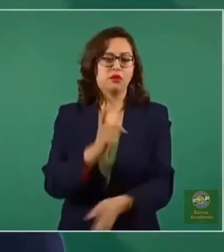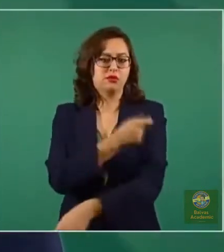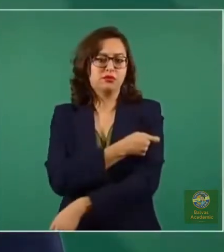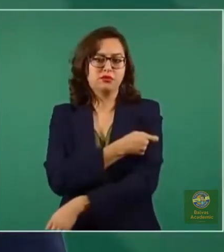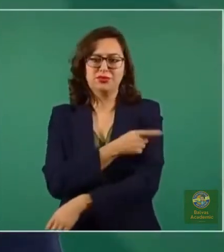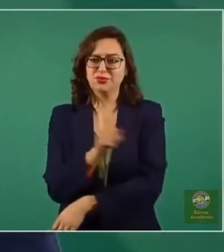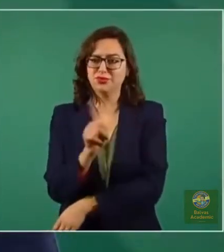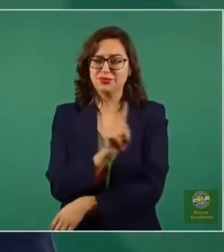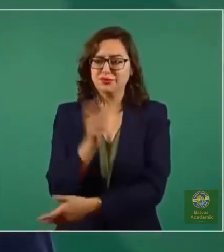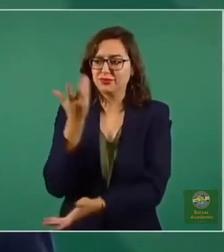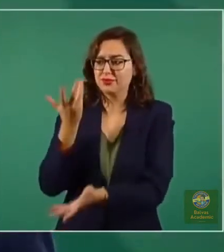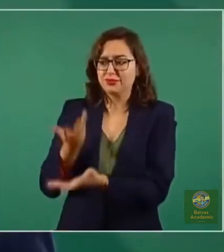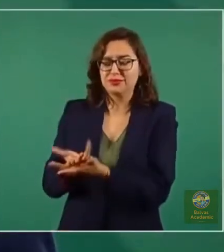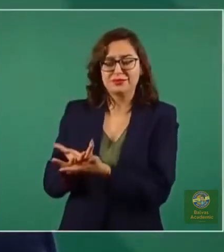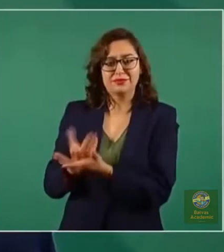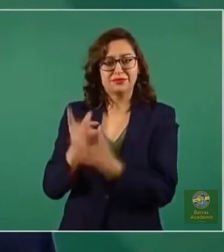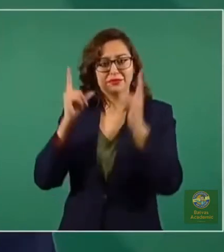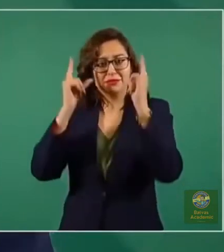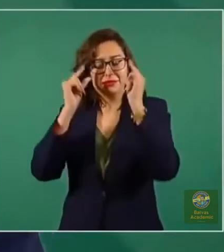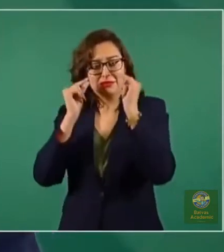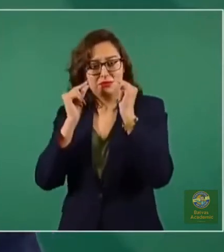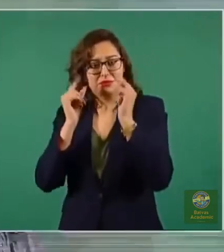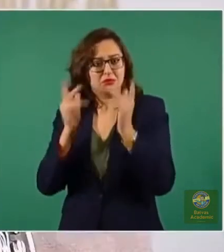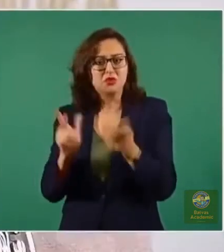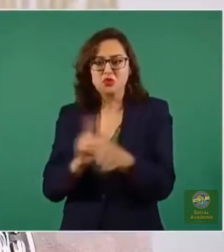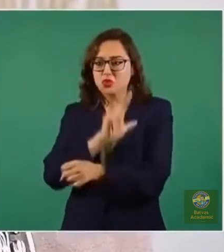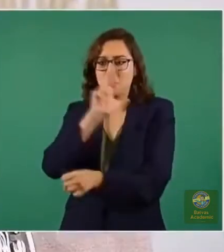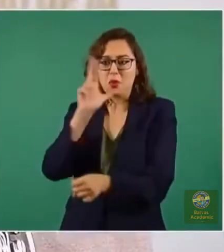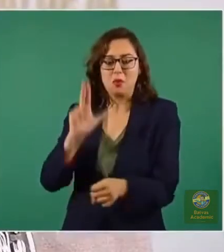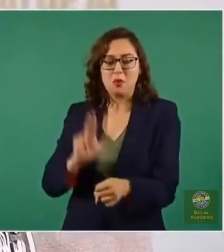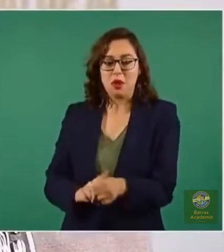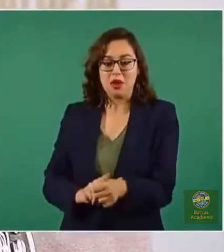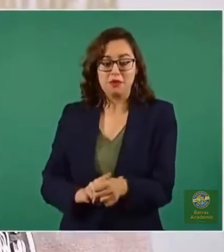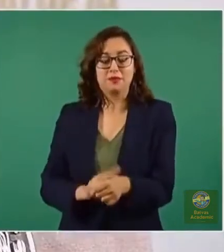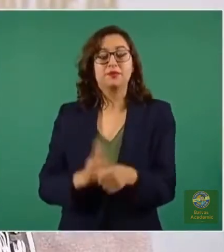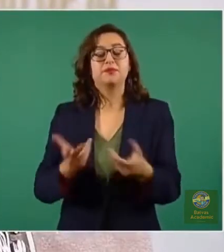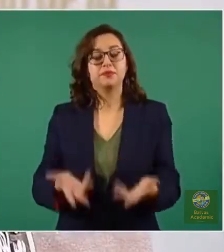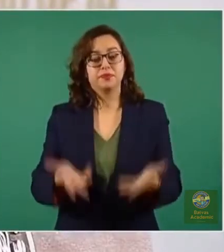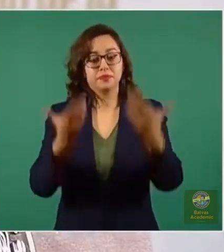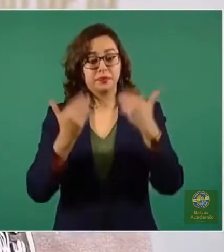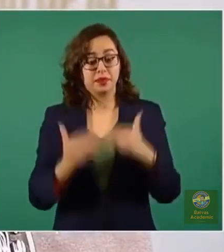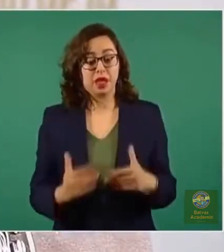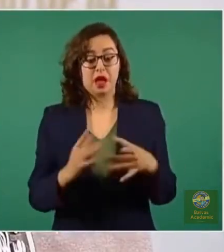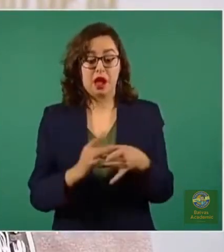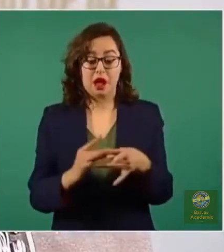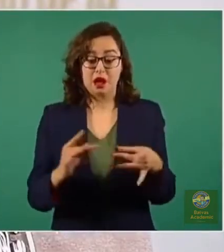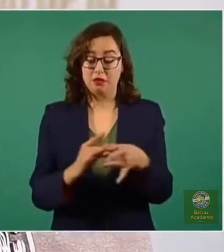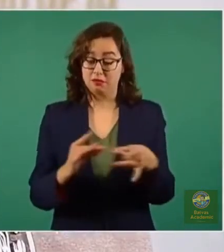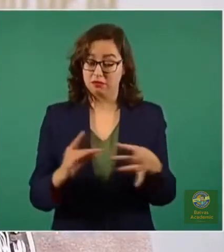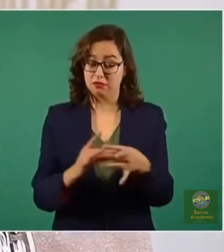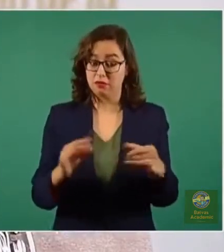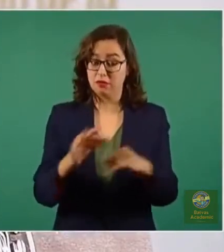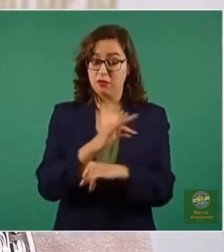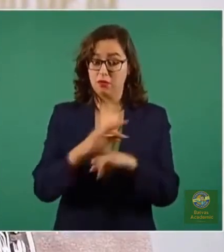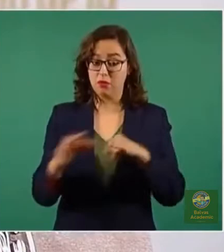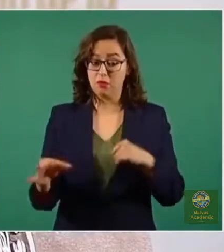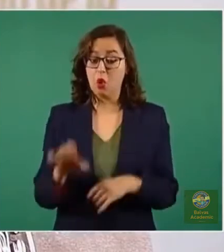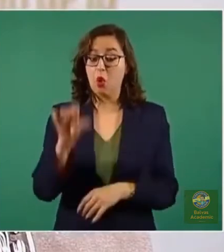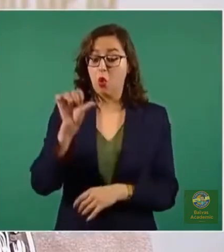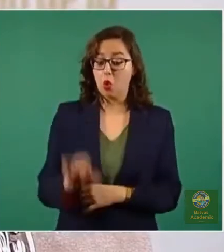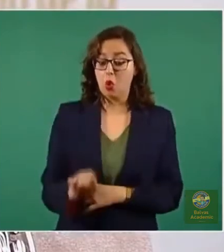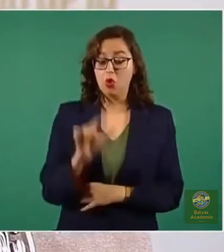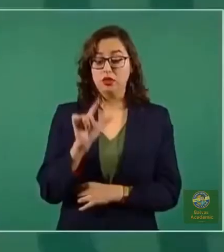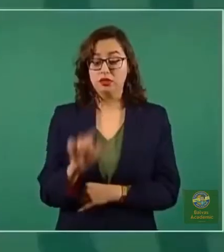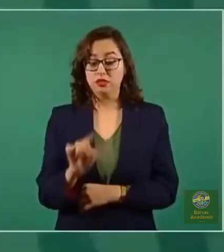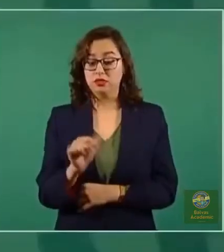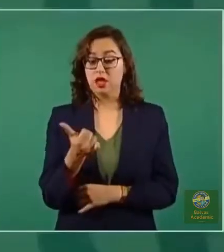de reposo. Ahora, termino diciendo sobre las decisiones específicas, como ya comentaba el presidente, hasta hoy, 17 de agosto de